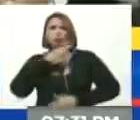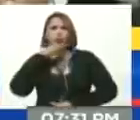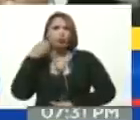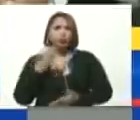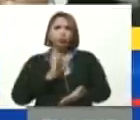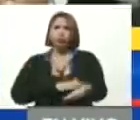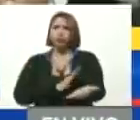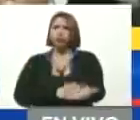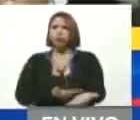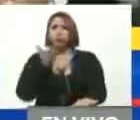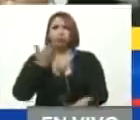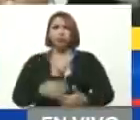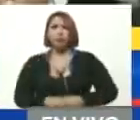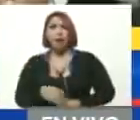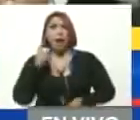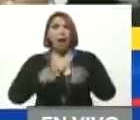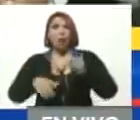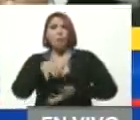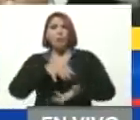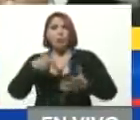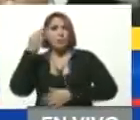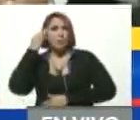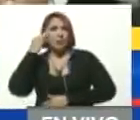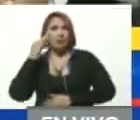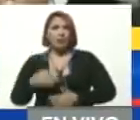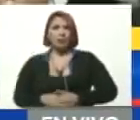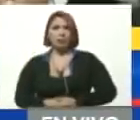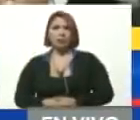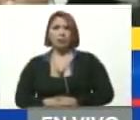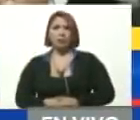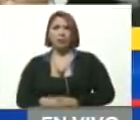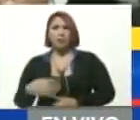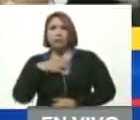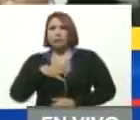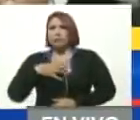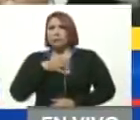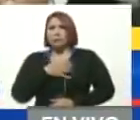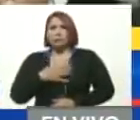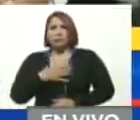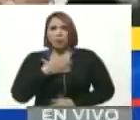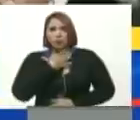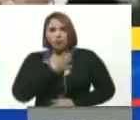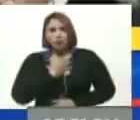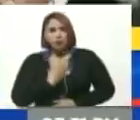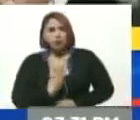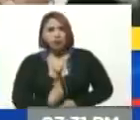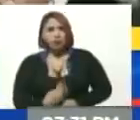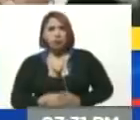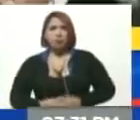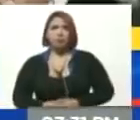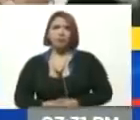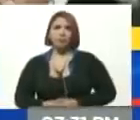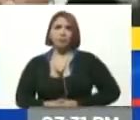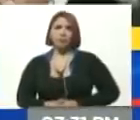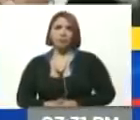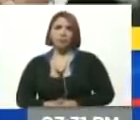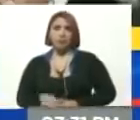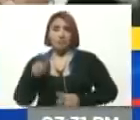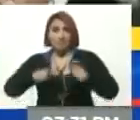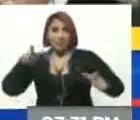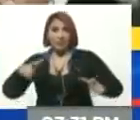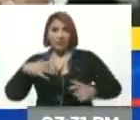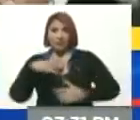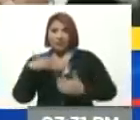las personas que sufren algún problema mental, ansiedad, depresión, para las personas que